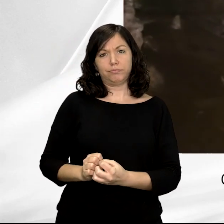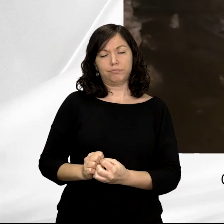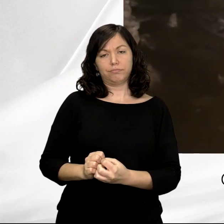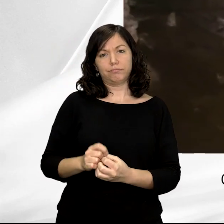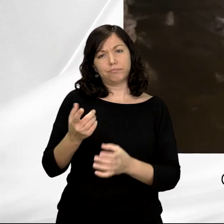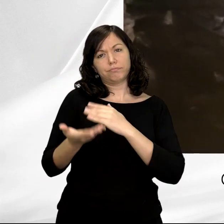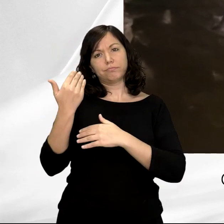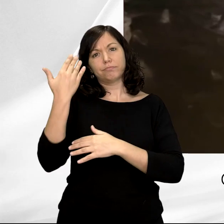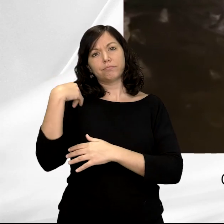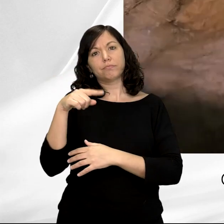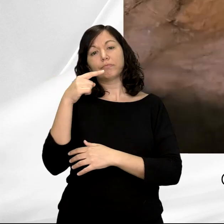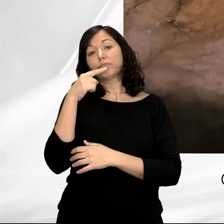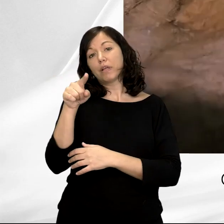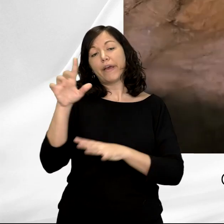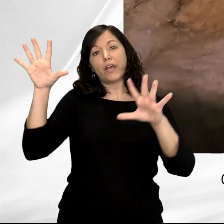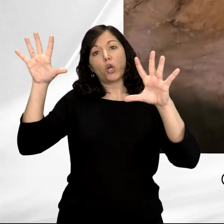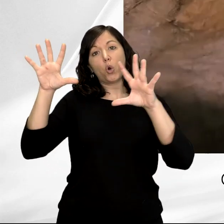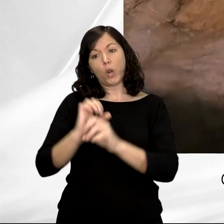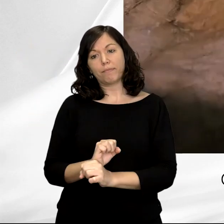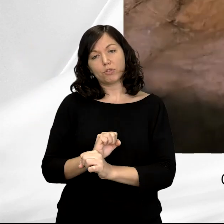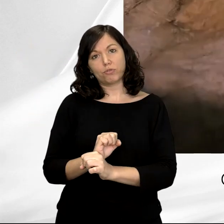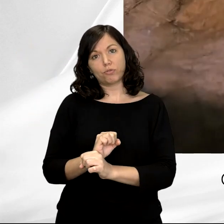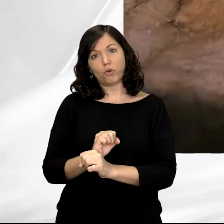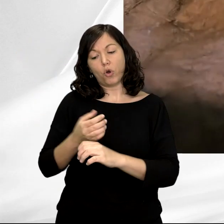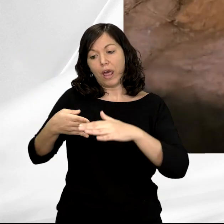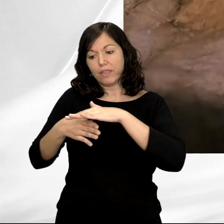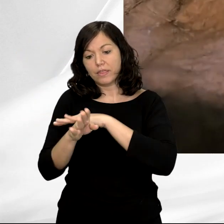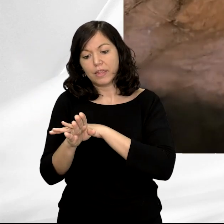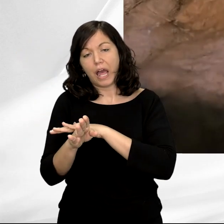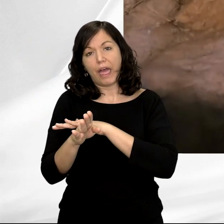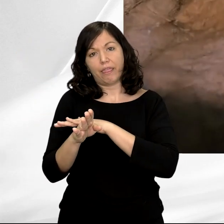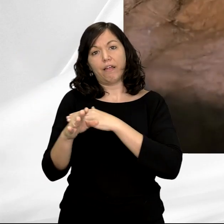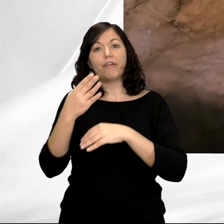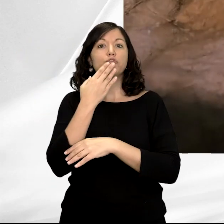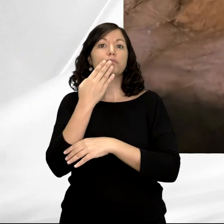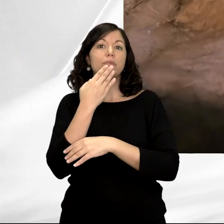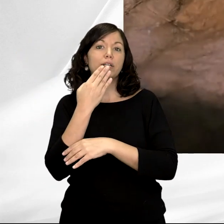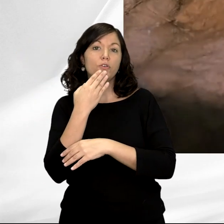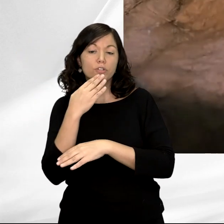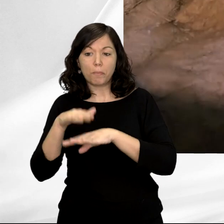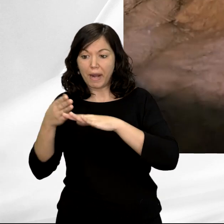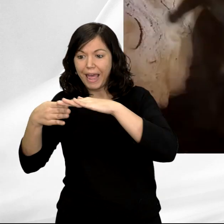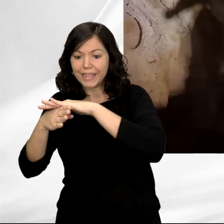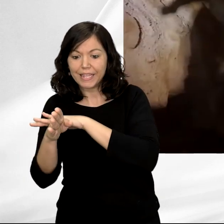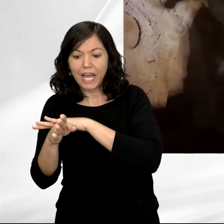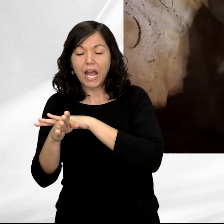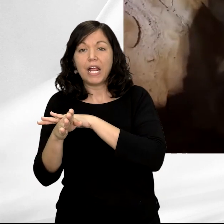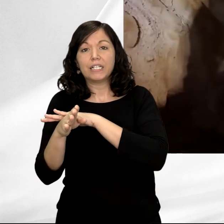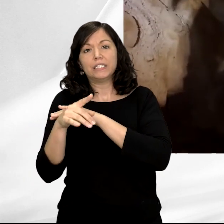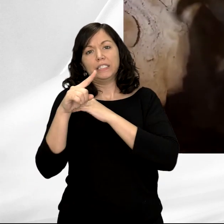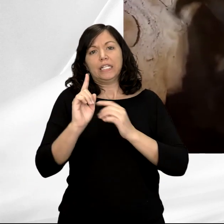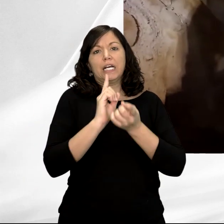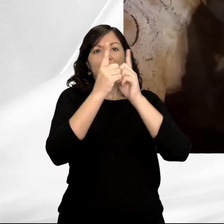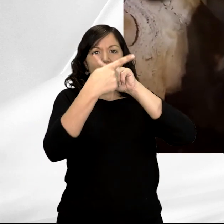momento se consideró colapsó, lo que habría sido la entrada original utilizada por los paleolíticos para acceder a Tito Bustillo, está